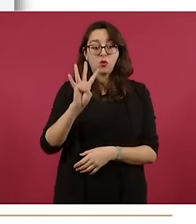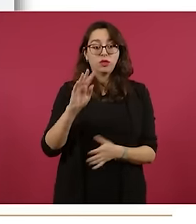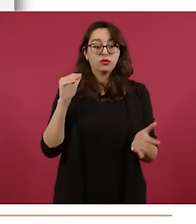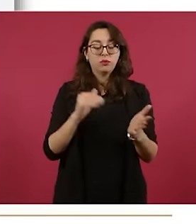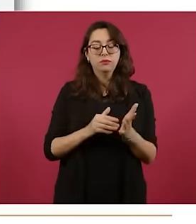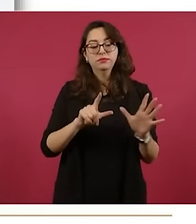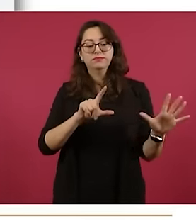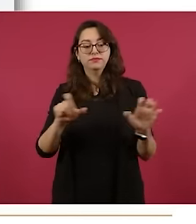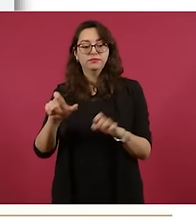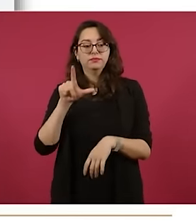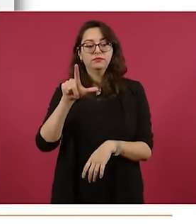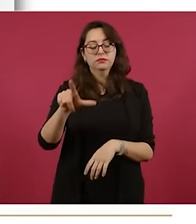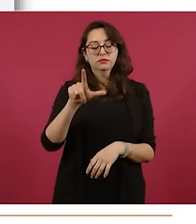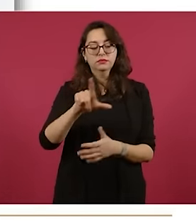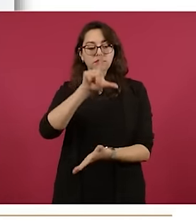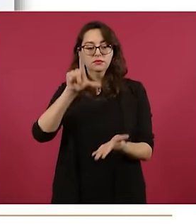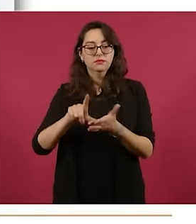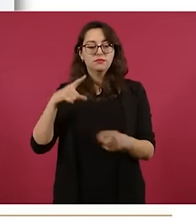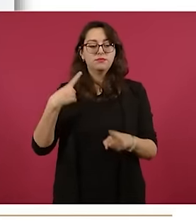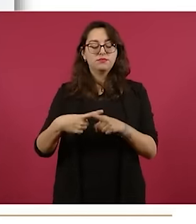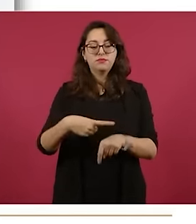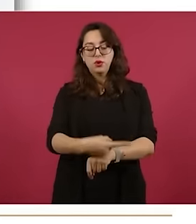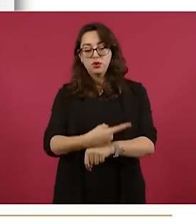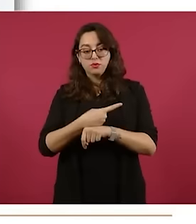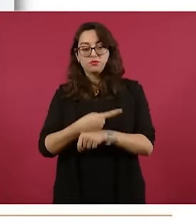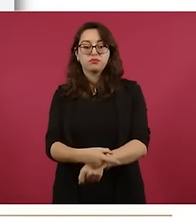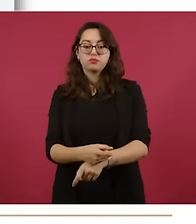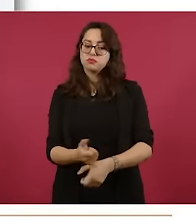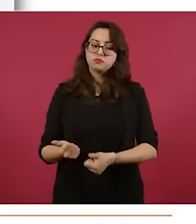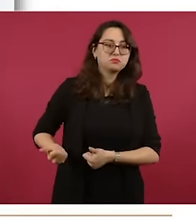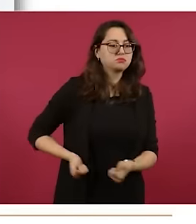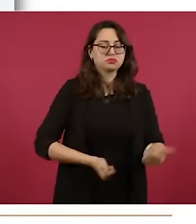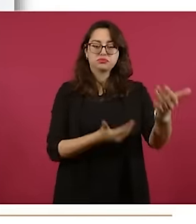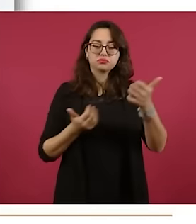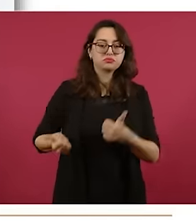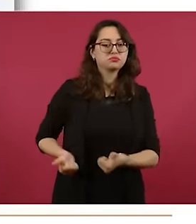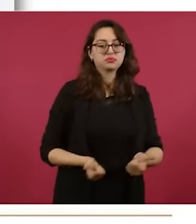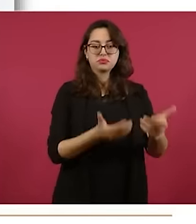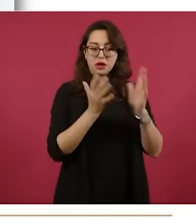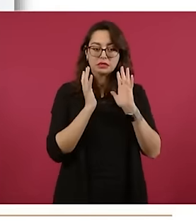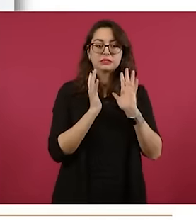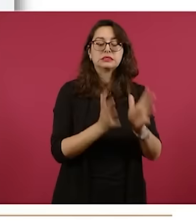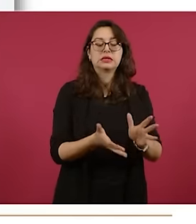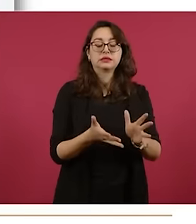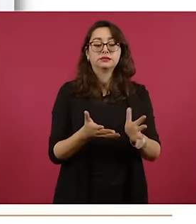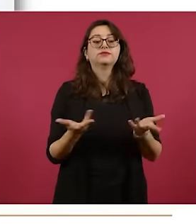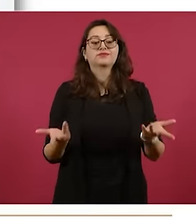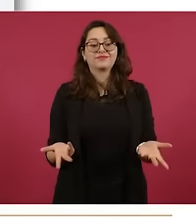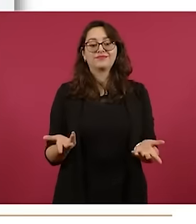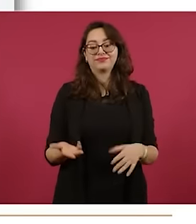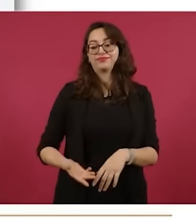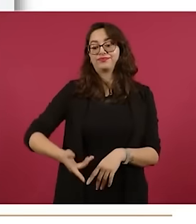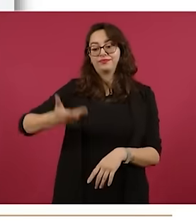718 litros por segundo del acueducto, el Cuchillo 2. Esto sumado a la operación que ya se